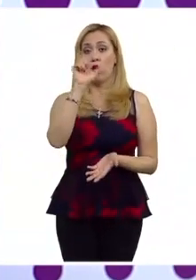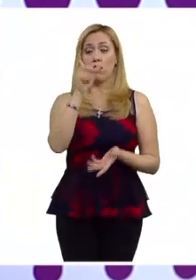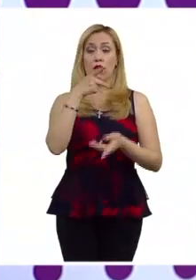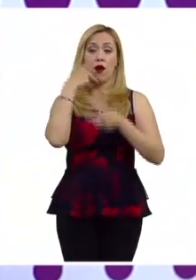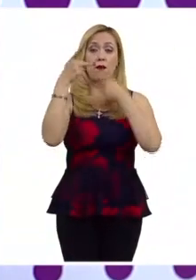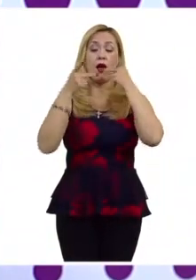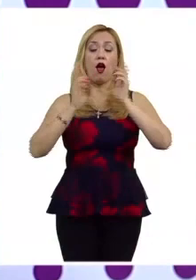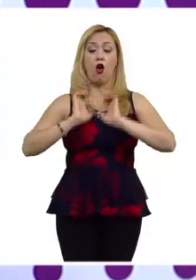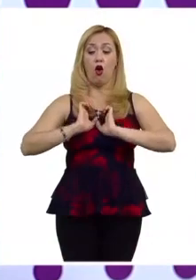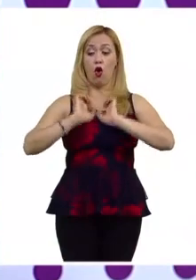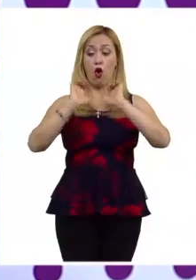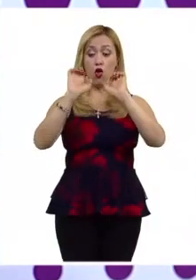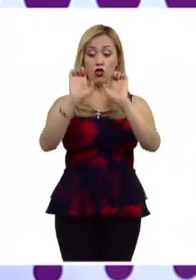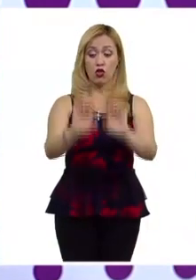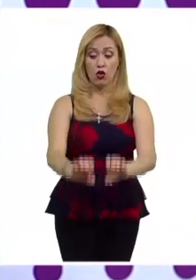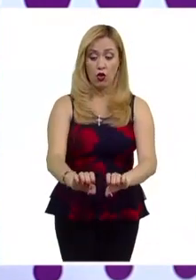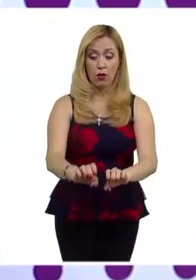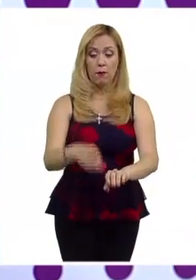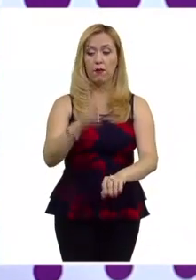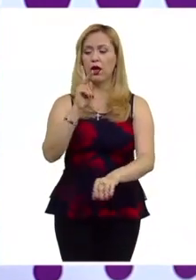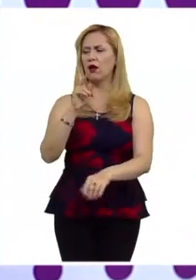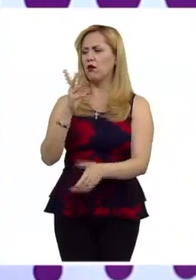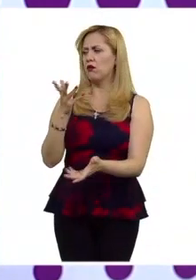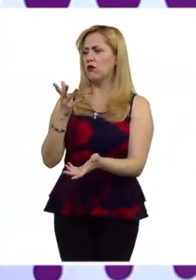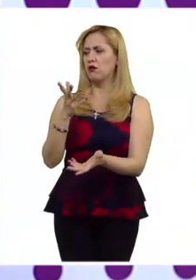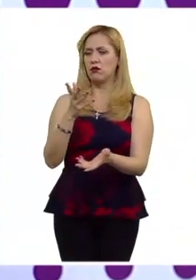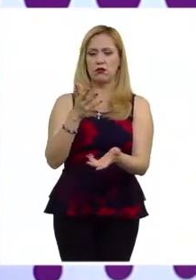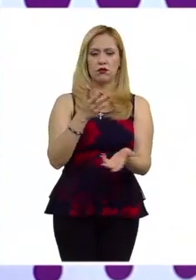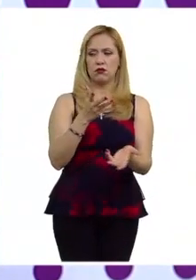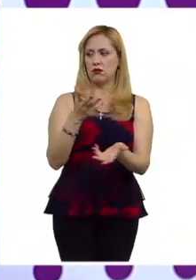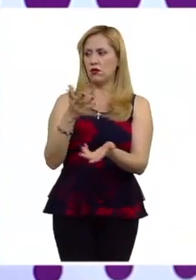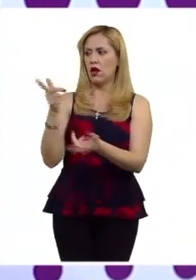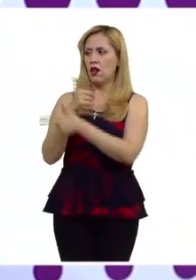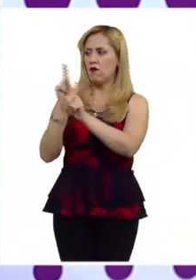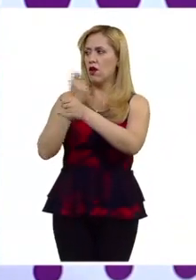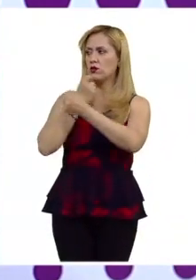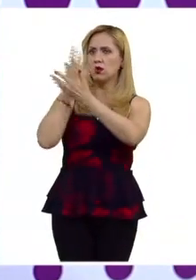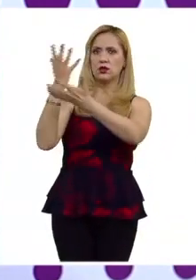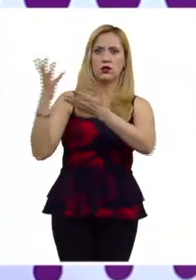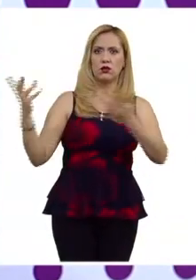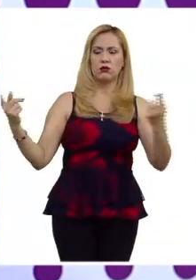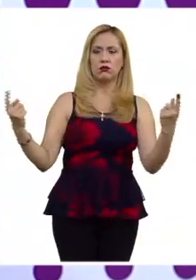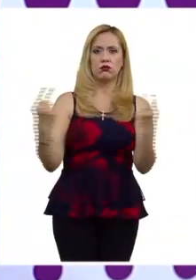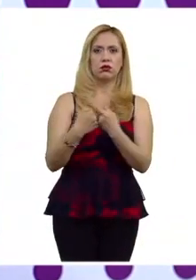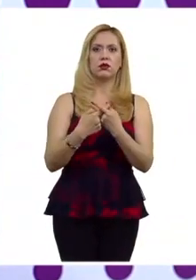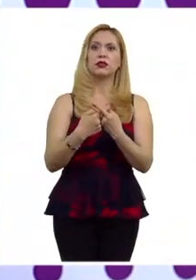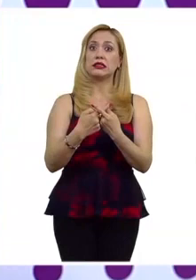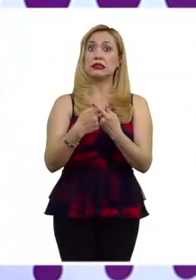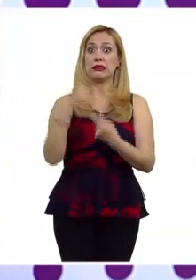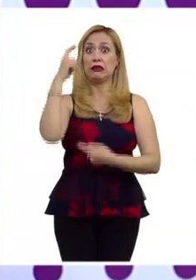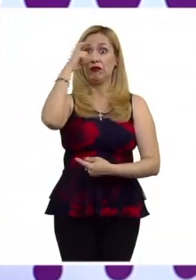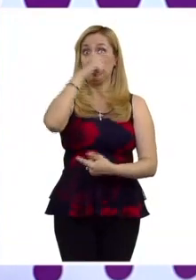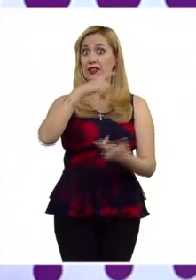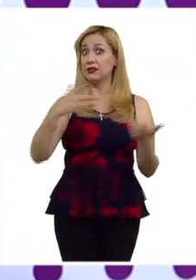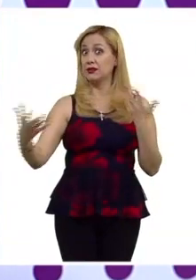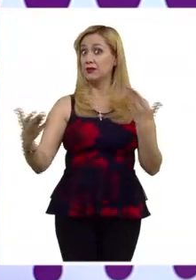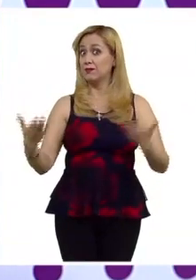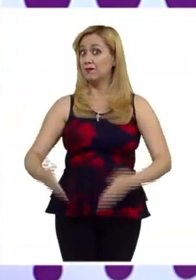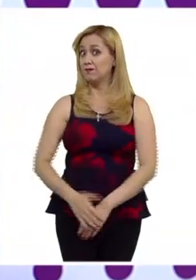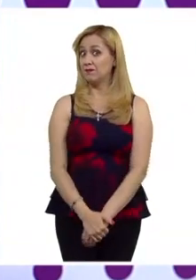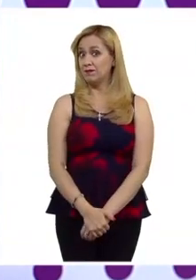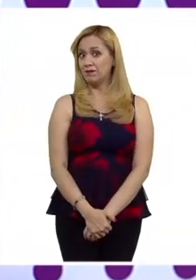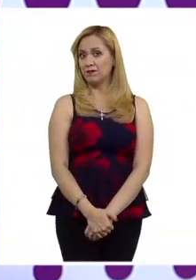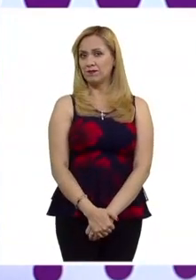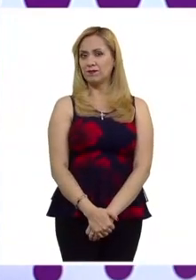definimos como una limitación al ejercicio de la libertad de expresión nos estamos jugando todo. Y Jorge se ha